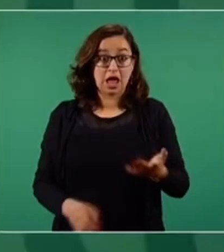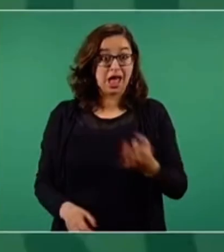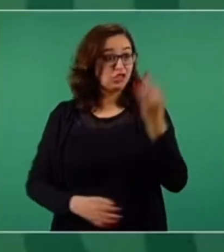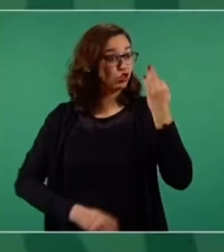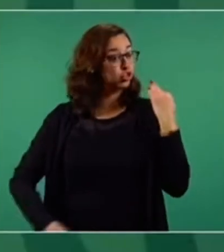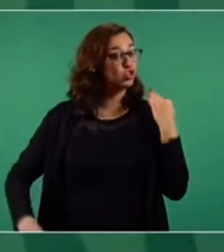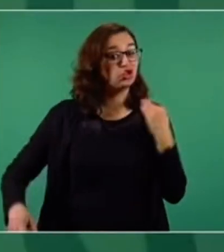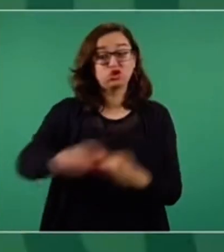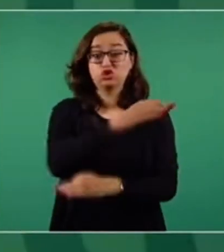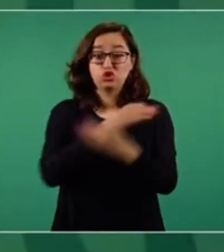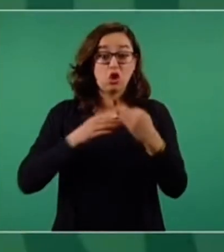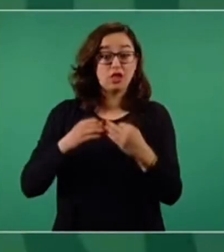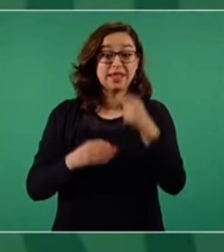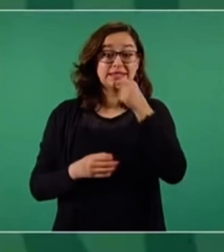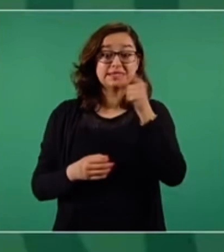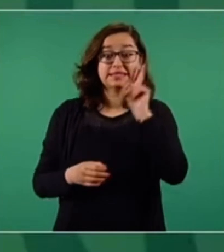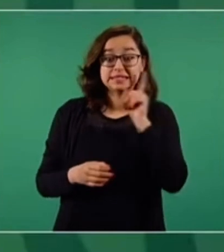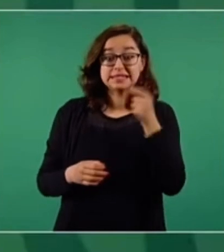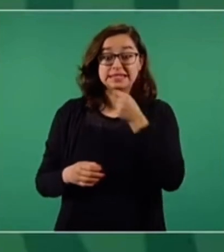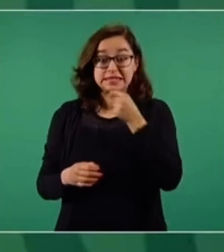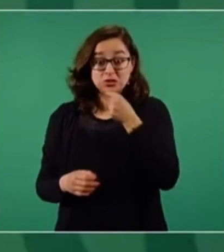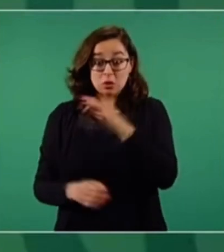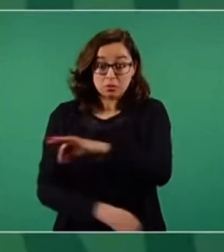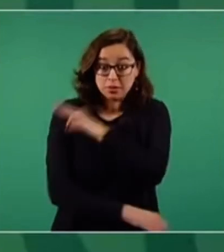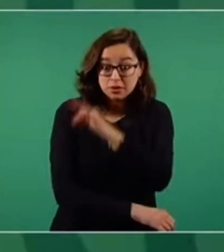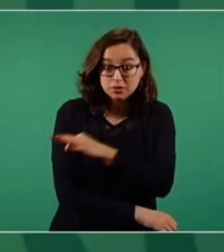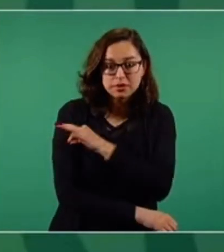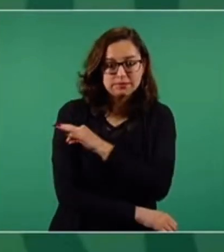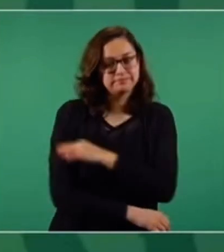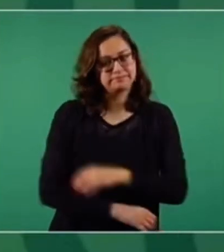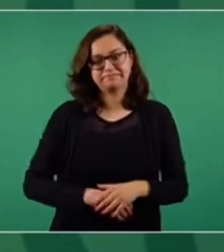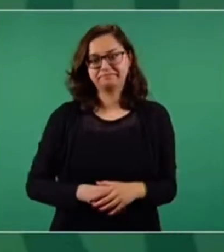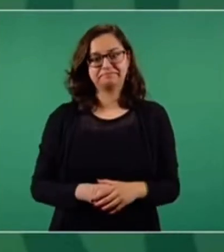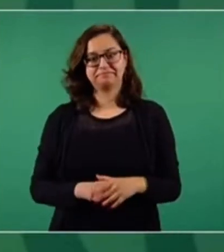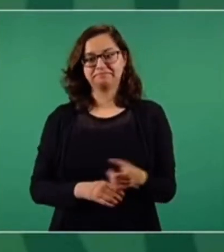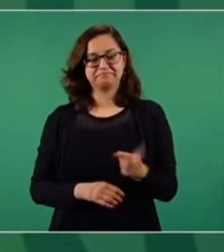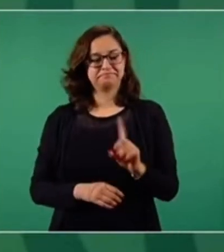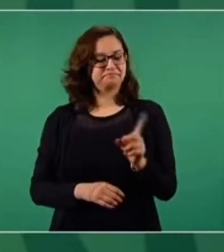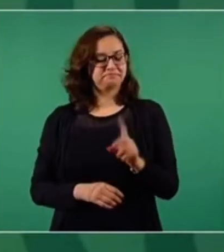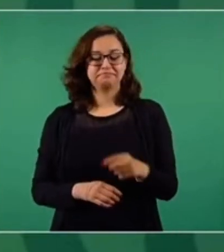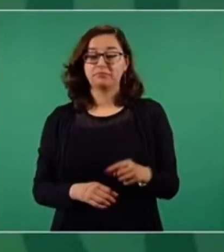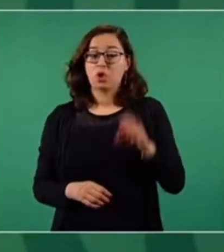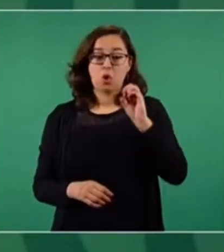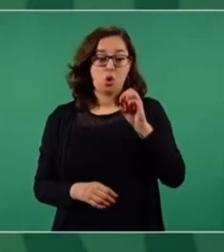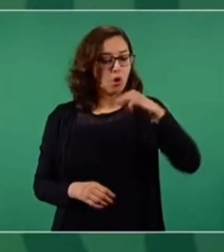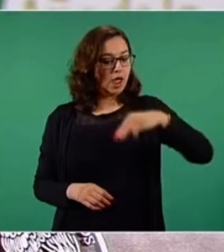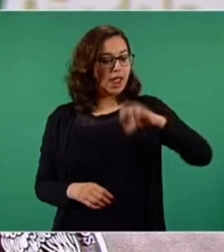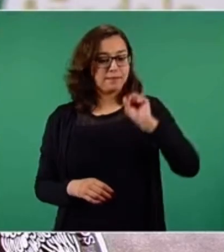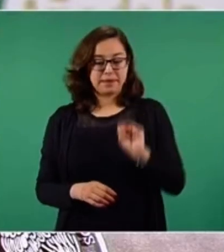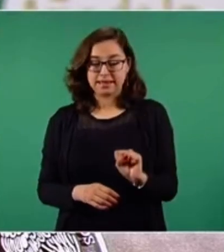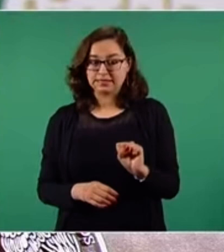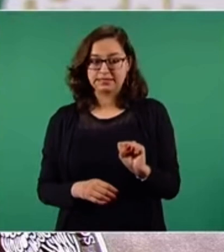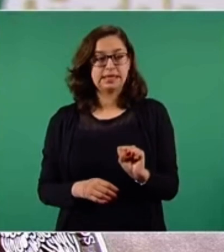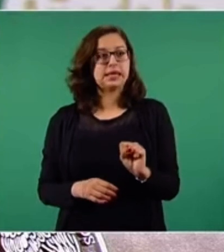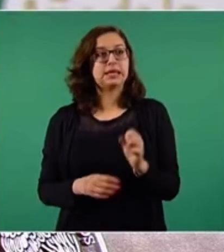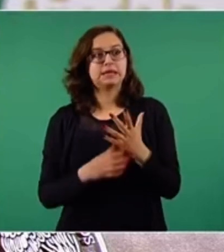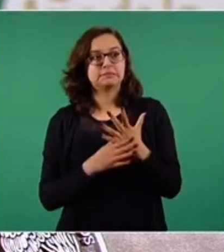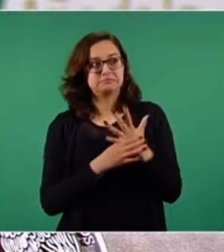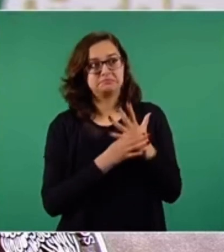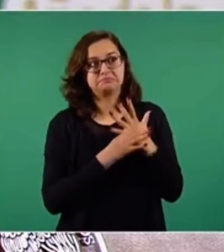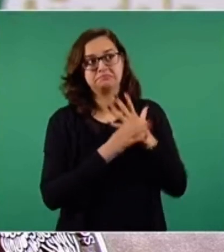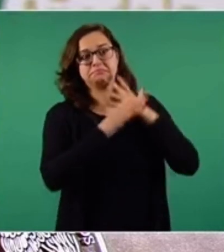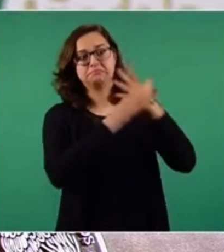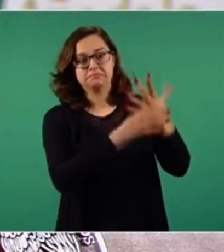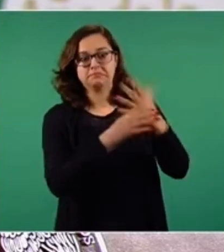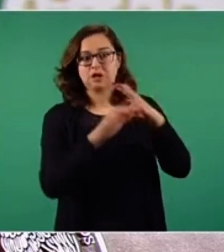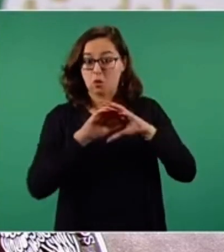generalizada a niños y niñas adolescentes, que hasta el momento la Organización Mundial de la Salud y muchas otras agencias